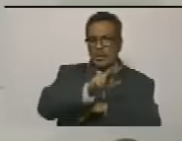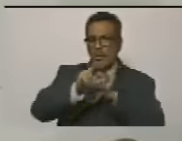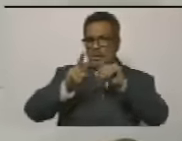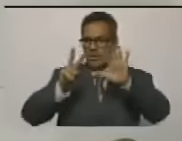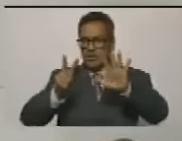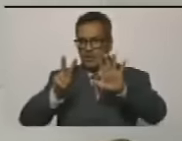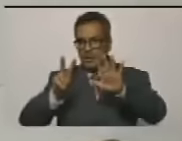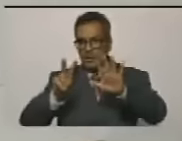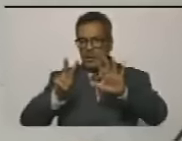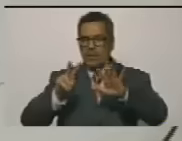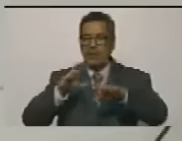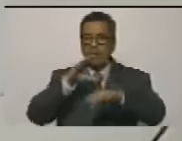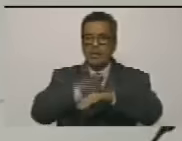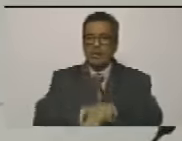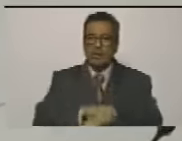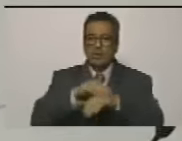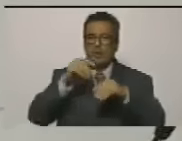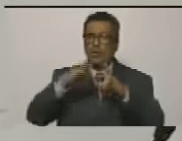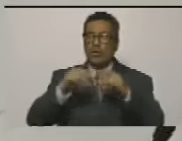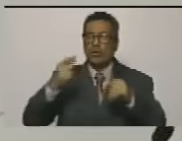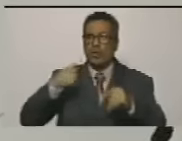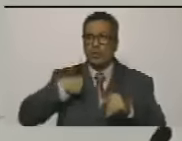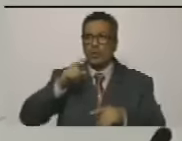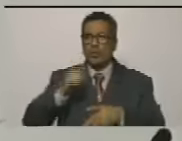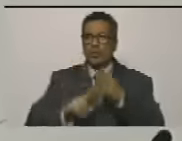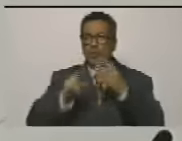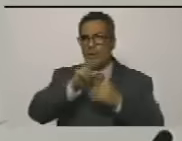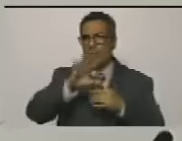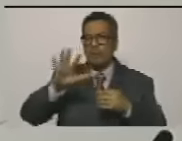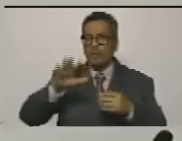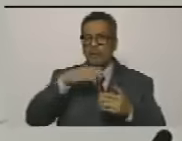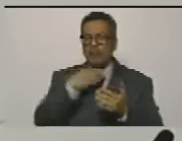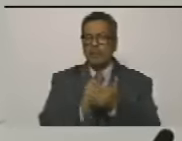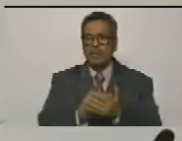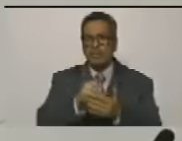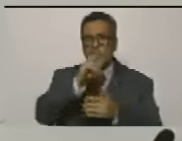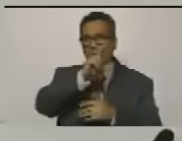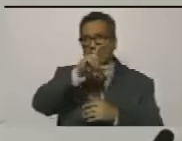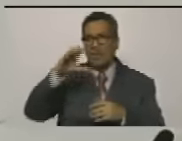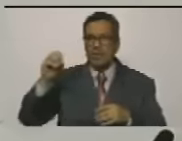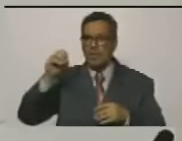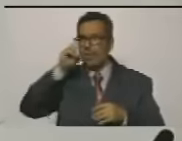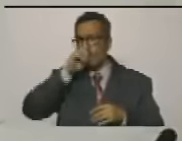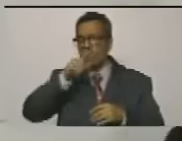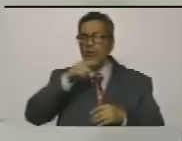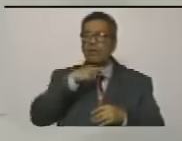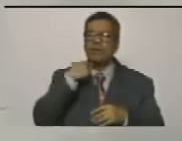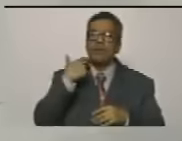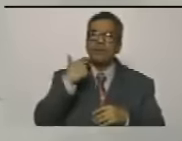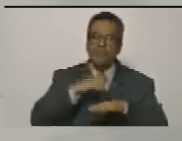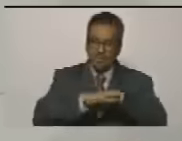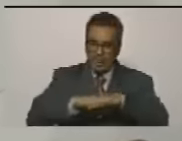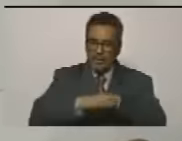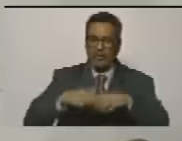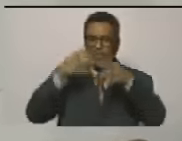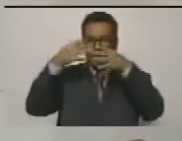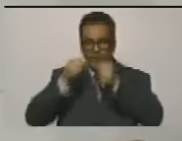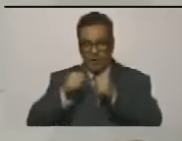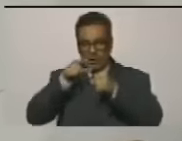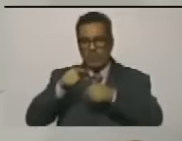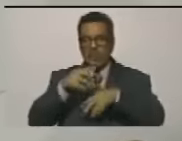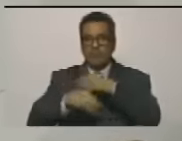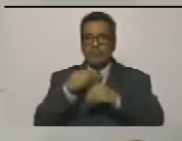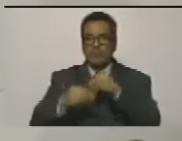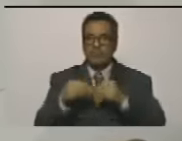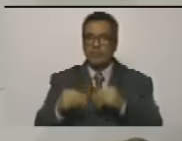y de que todos enfrentan penas de entre 25 y 30 años de cárcel por los graves crímenes que estaban perpetrando